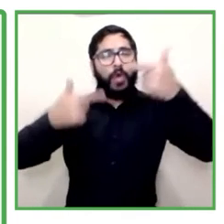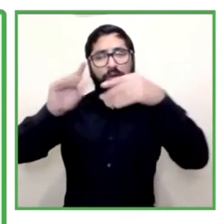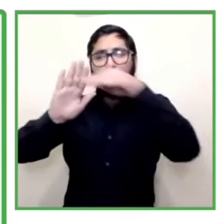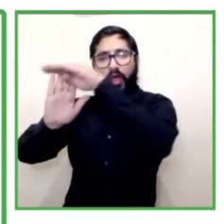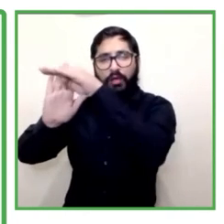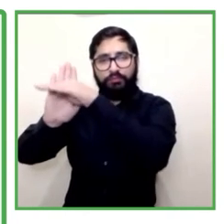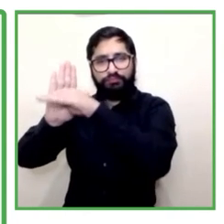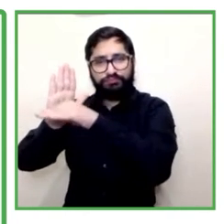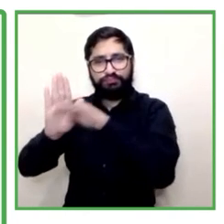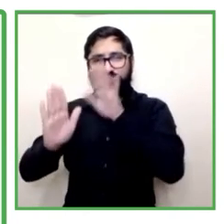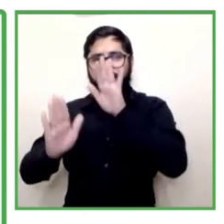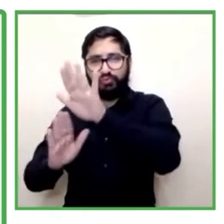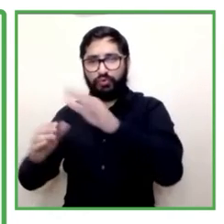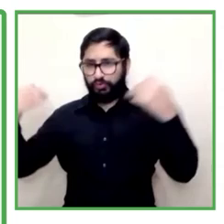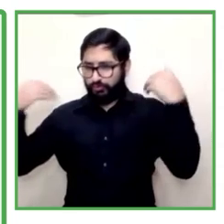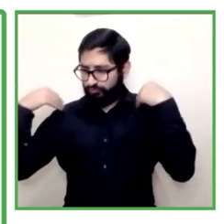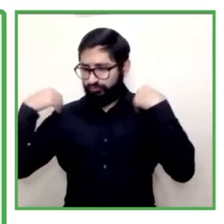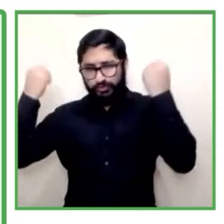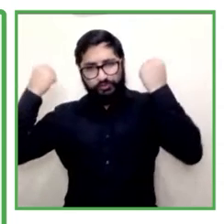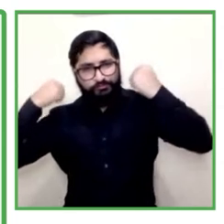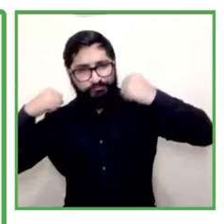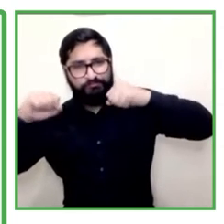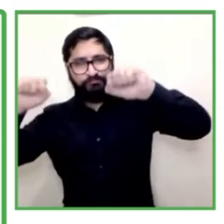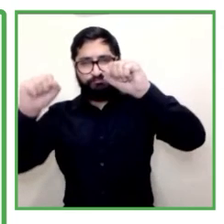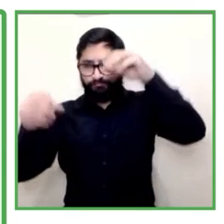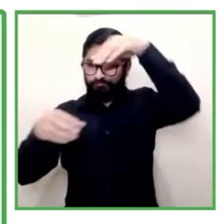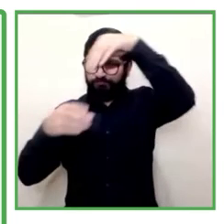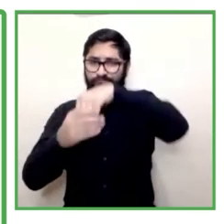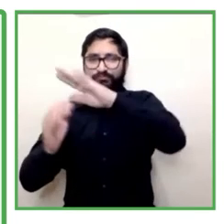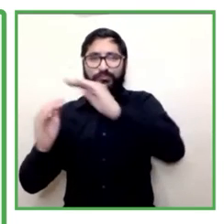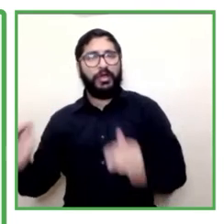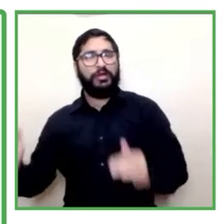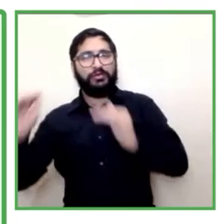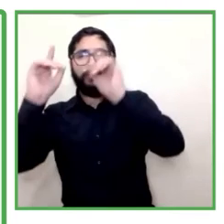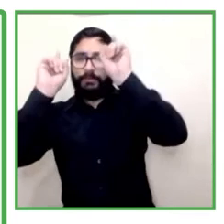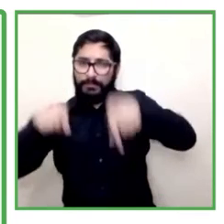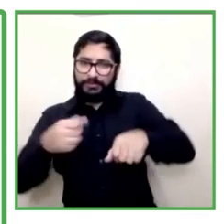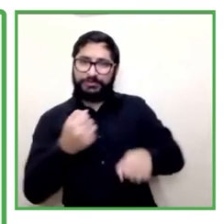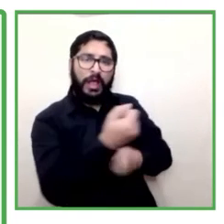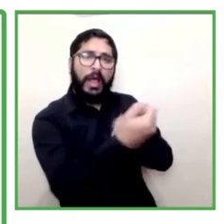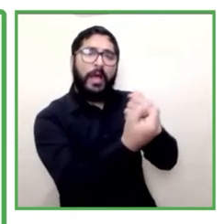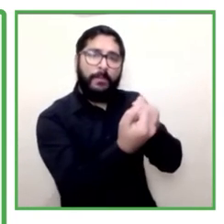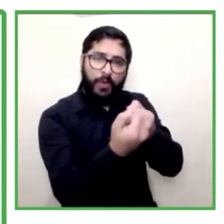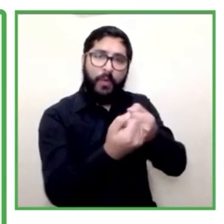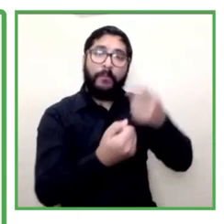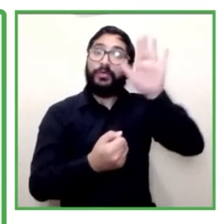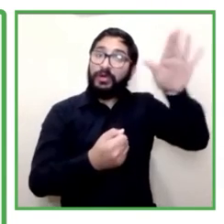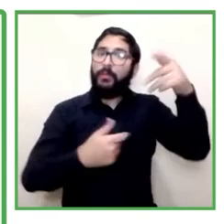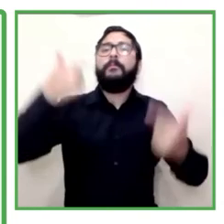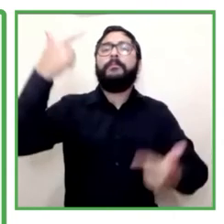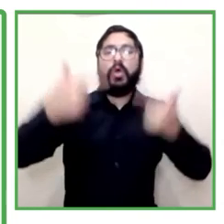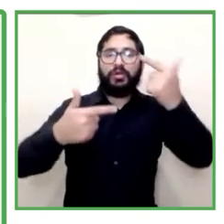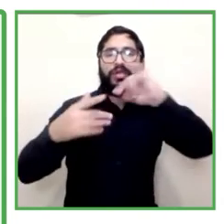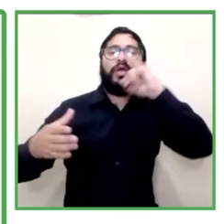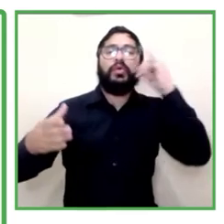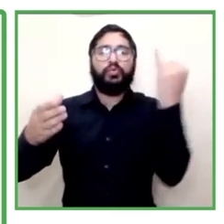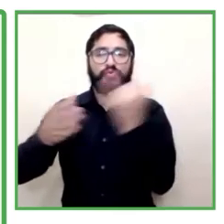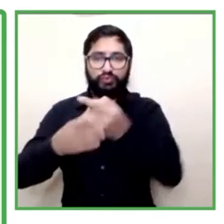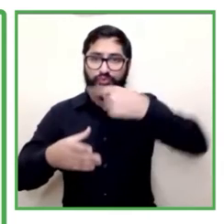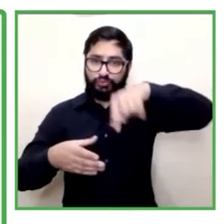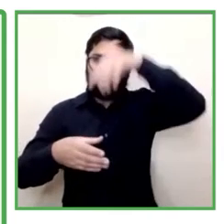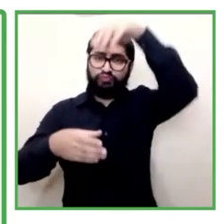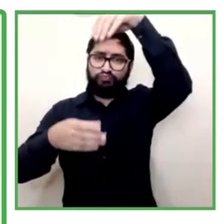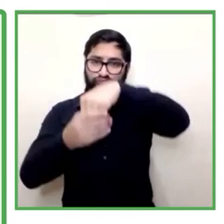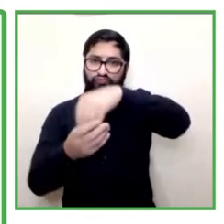venido contribuyendo desde su política en la inclusión de nuestra población? Primero que todo comentarles que la